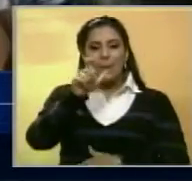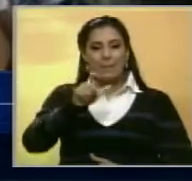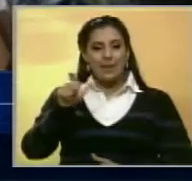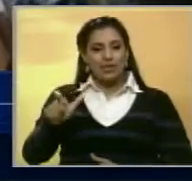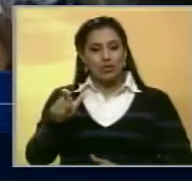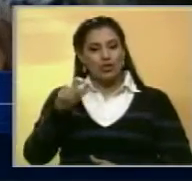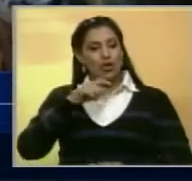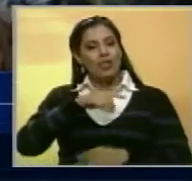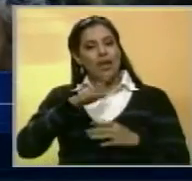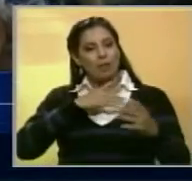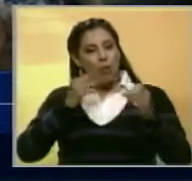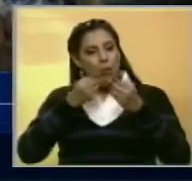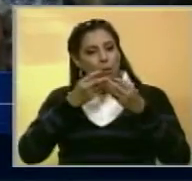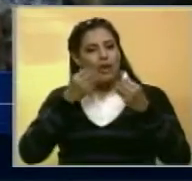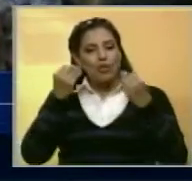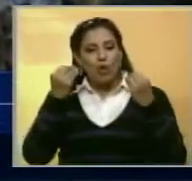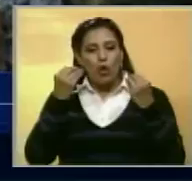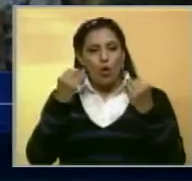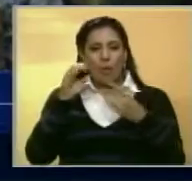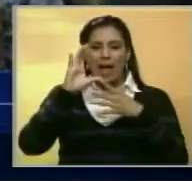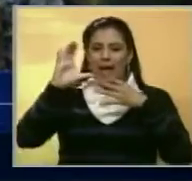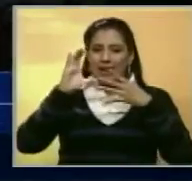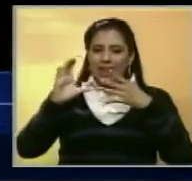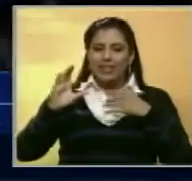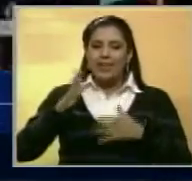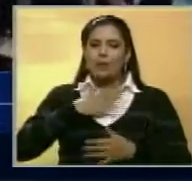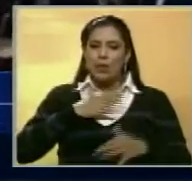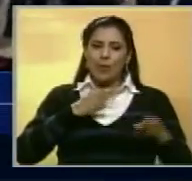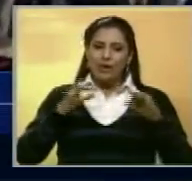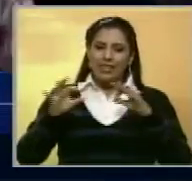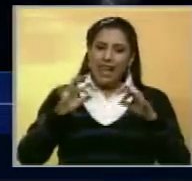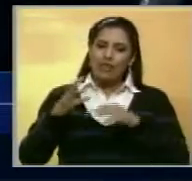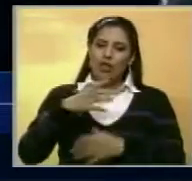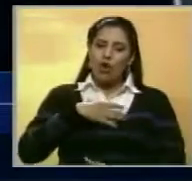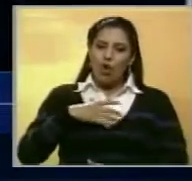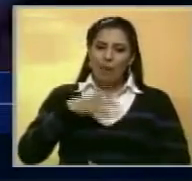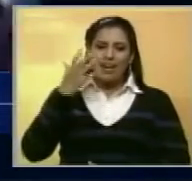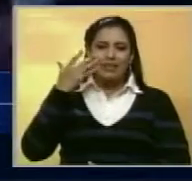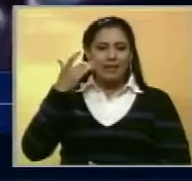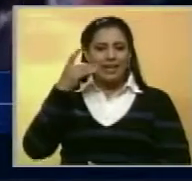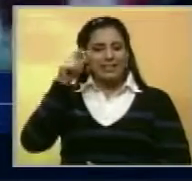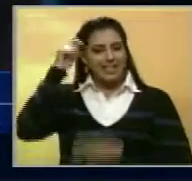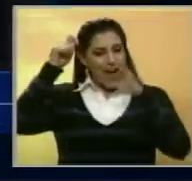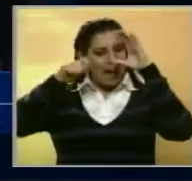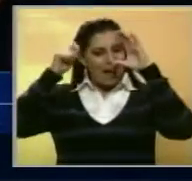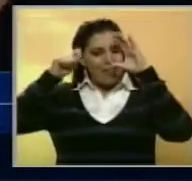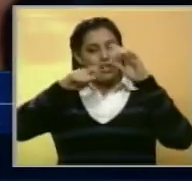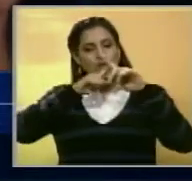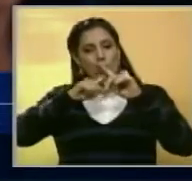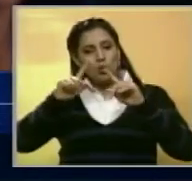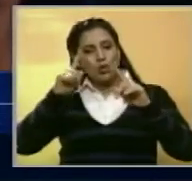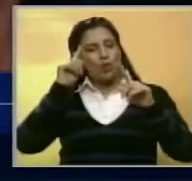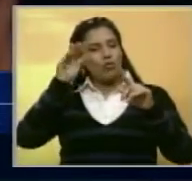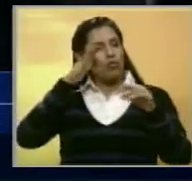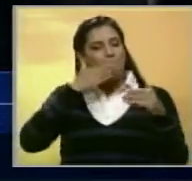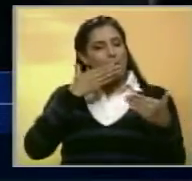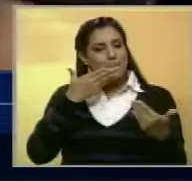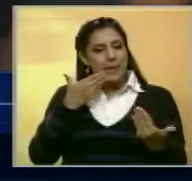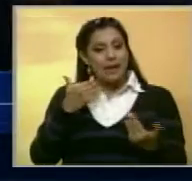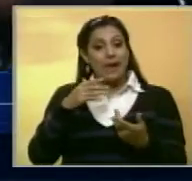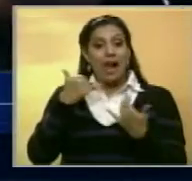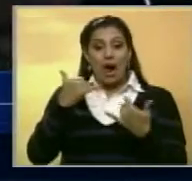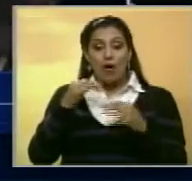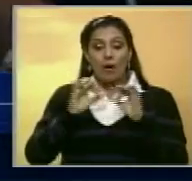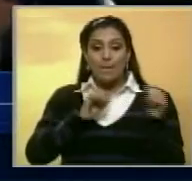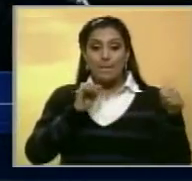en pleno relatando las características de sus personajes, las anécdotas de las grabaciones, las expectativas ante